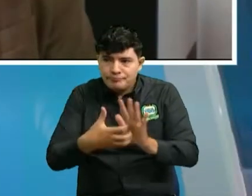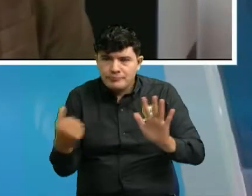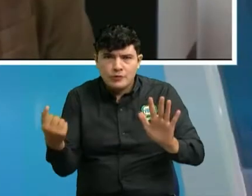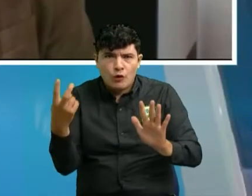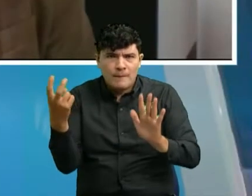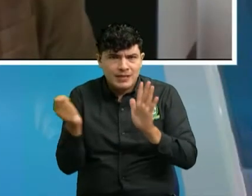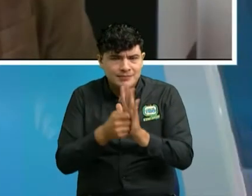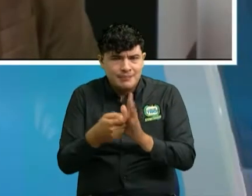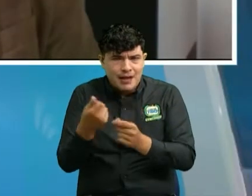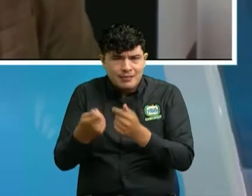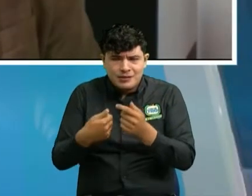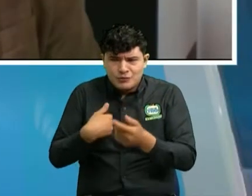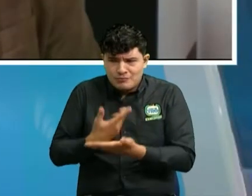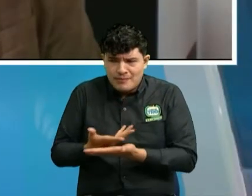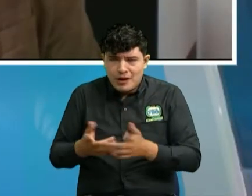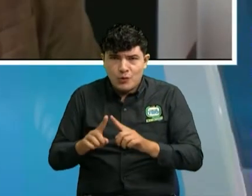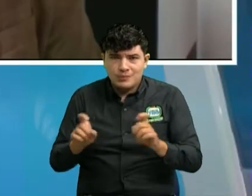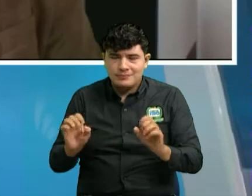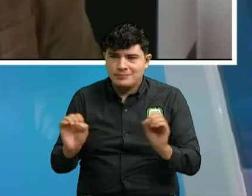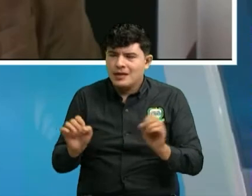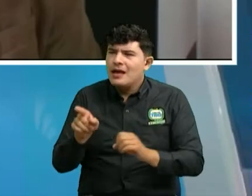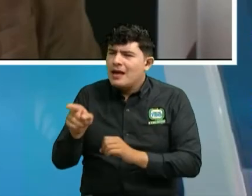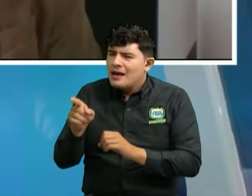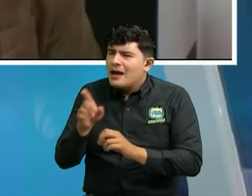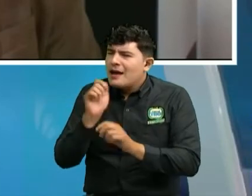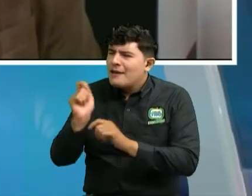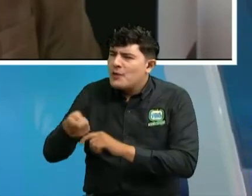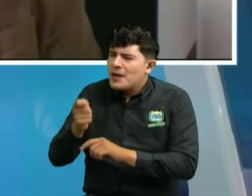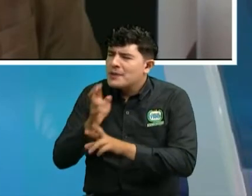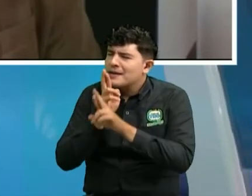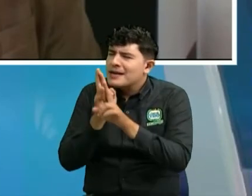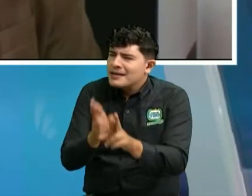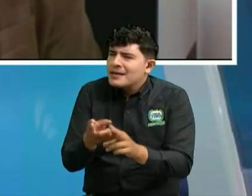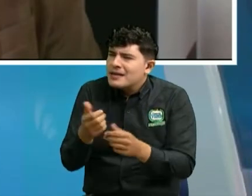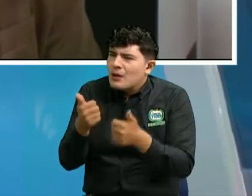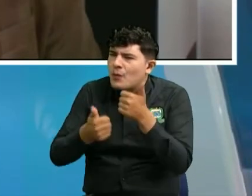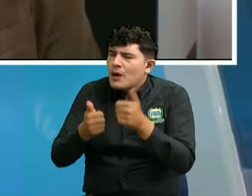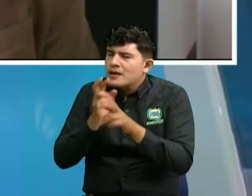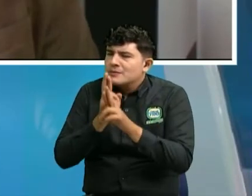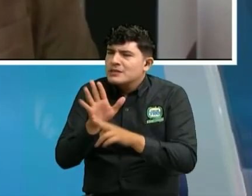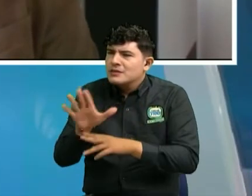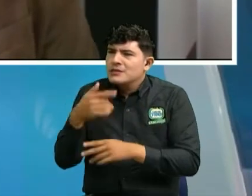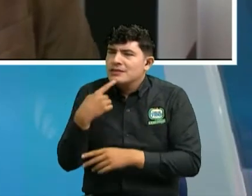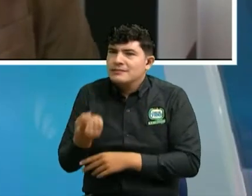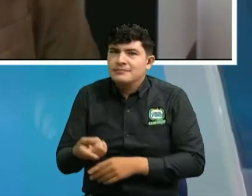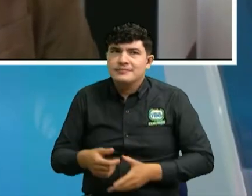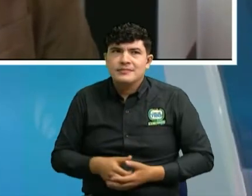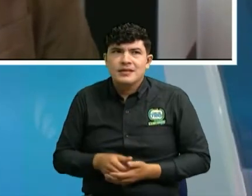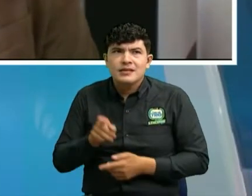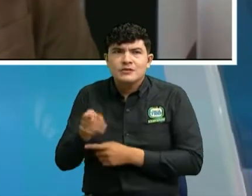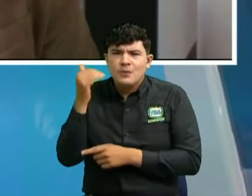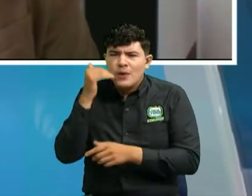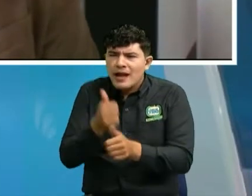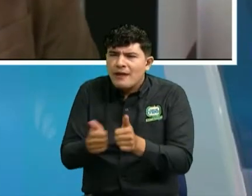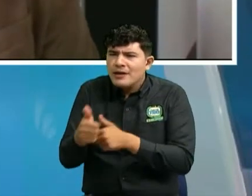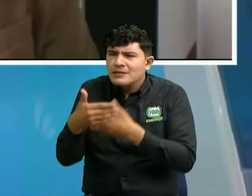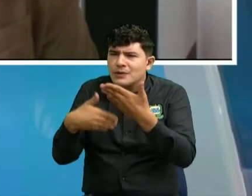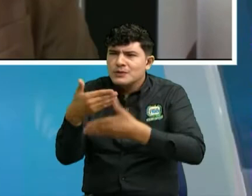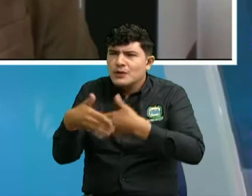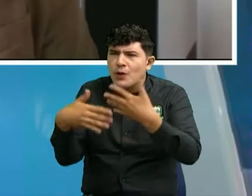perfecto bueno abogado de manera rápida ya para despedir el programa ¿qué le podemos decir a nuestra televidente? ¿cómo puede ella avanzar en este proceso?